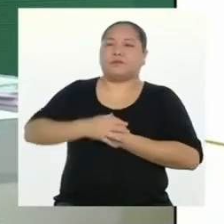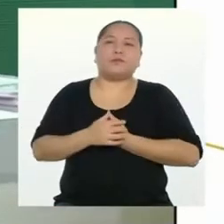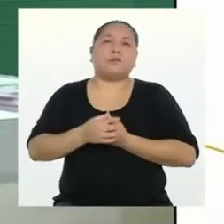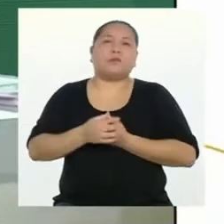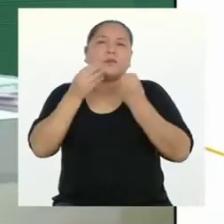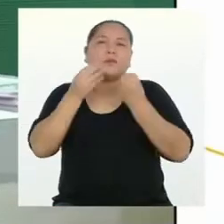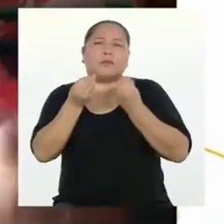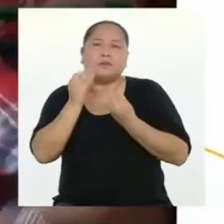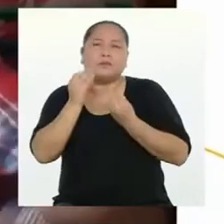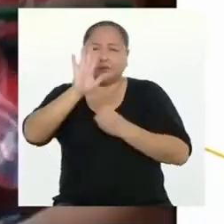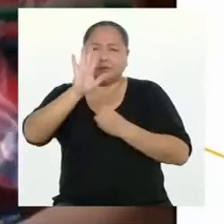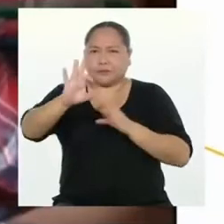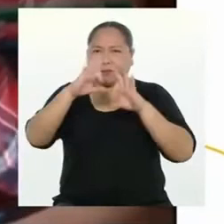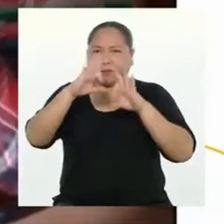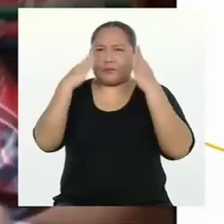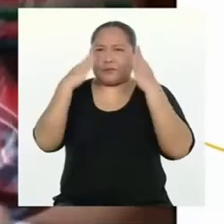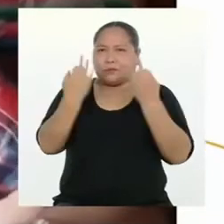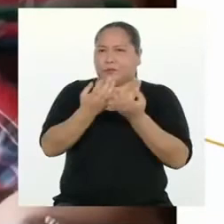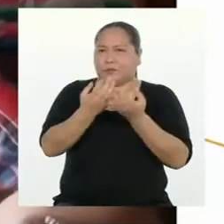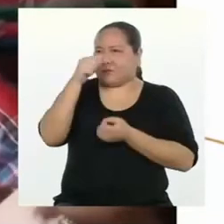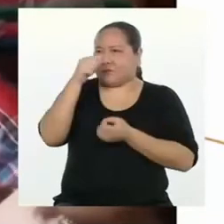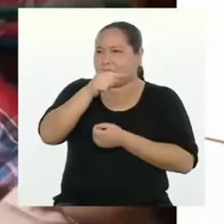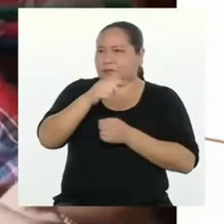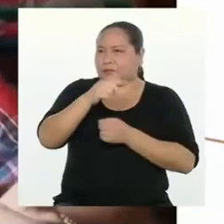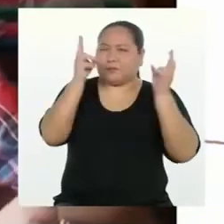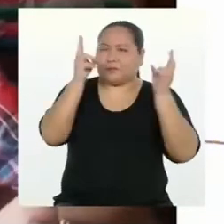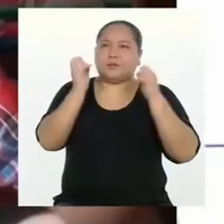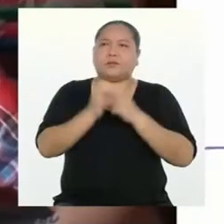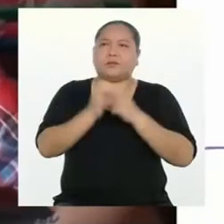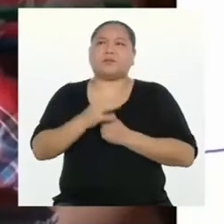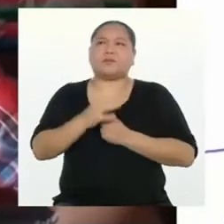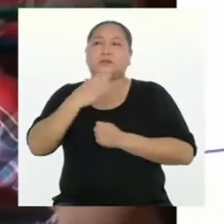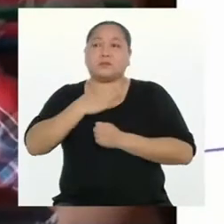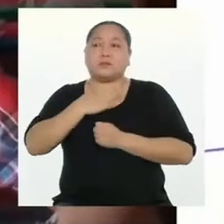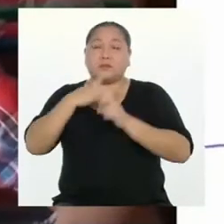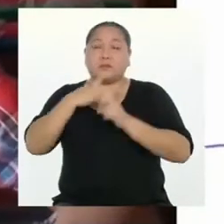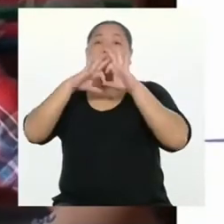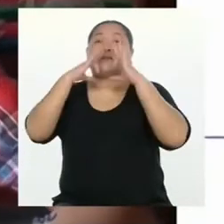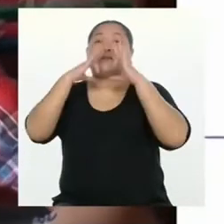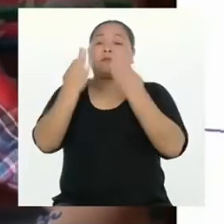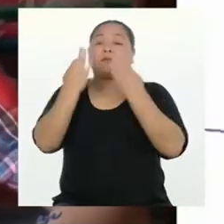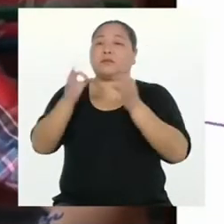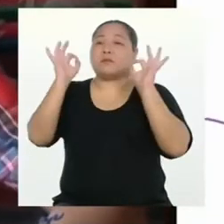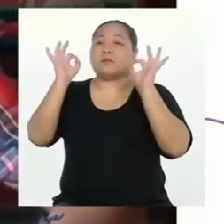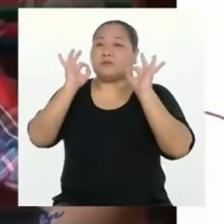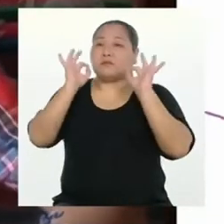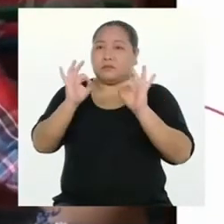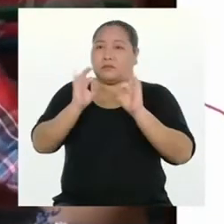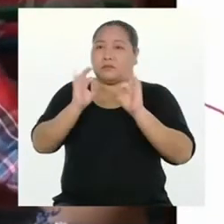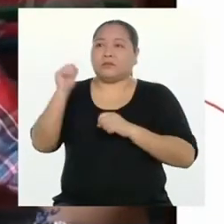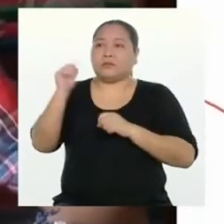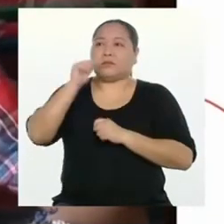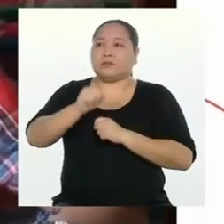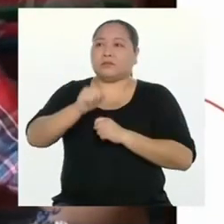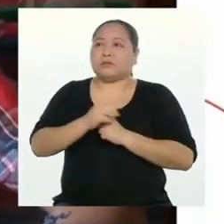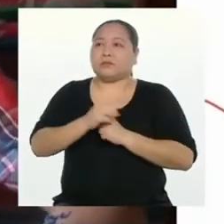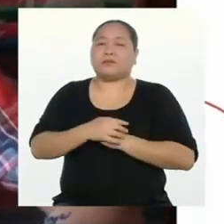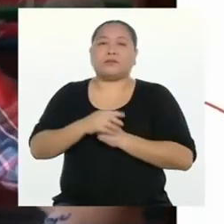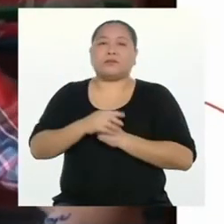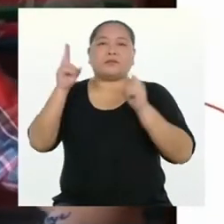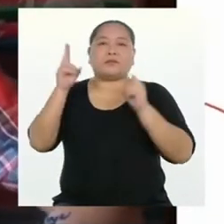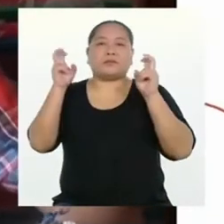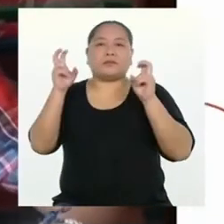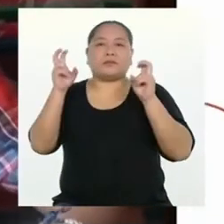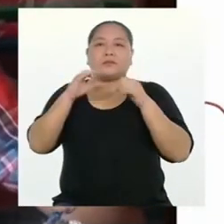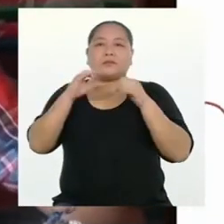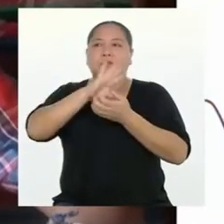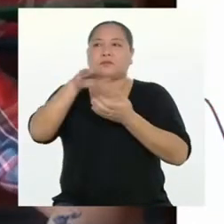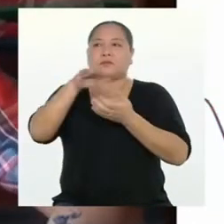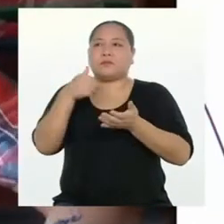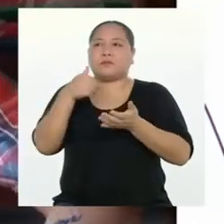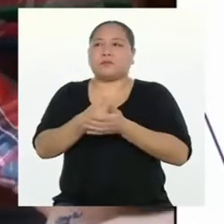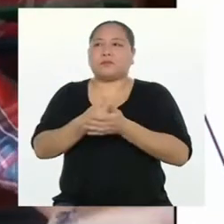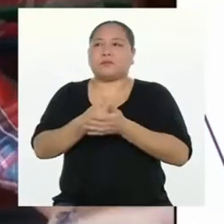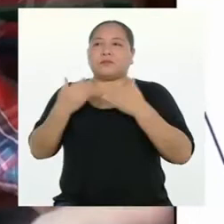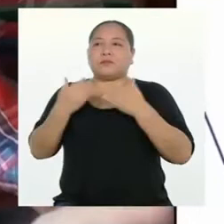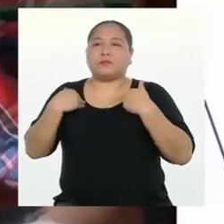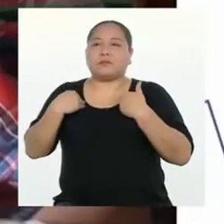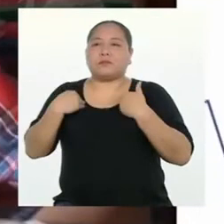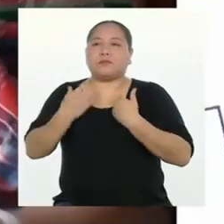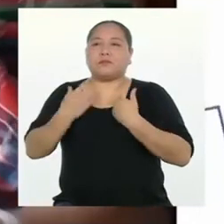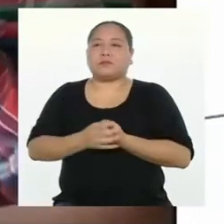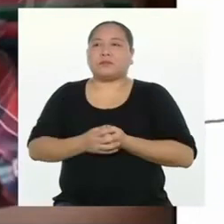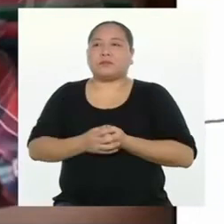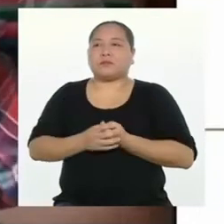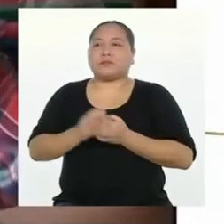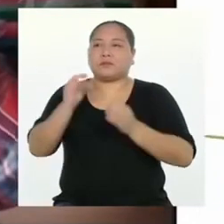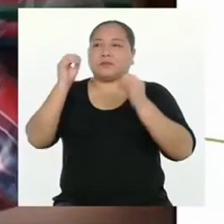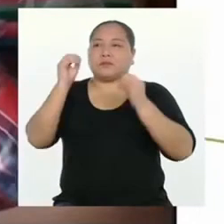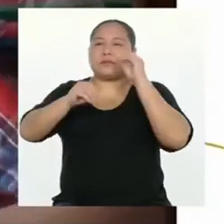familias este asunto? Para mi familia lo hemos tomado en serio porque es un caso donde todos tenemos que aportar ya